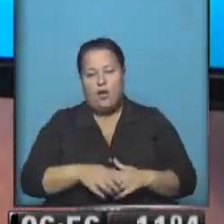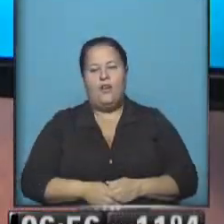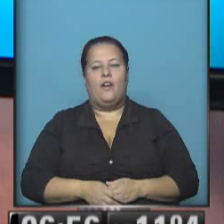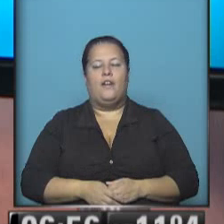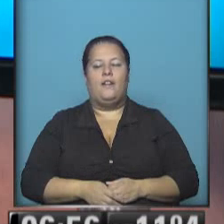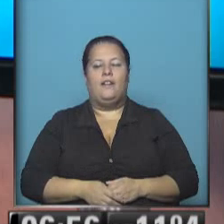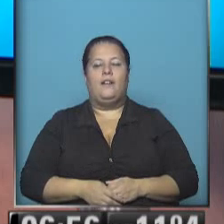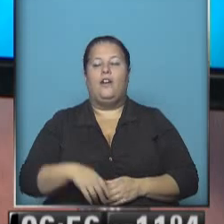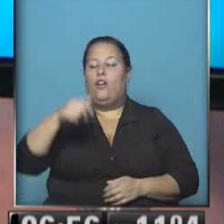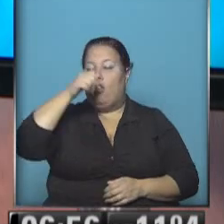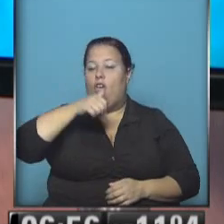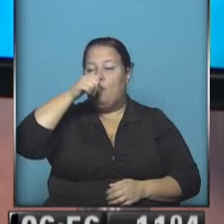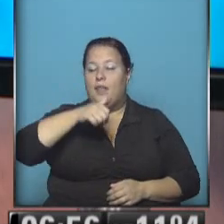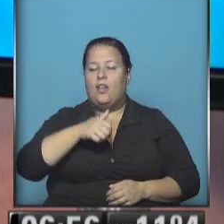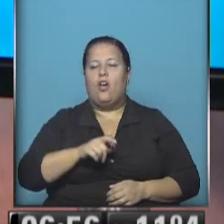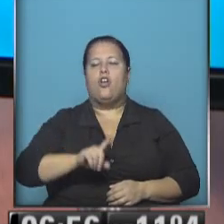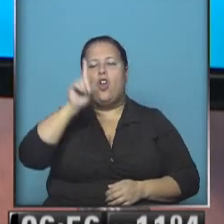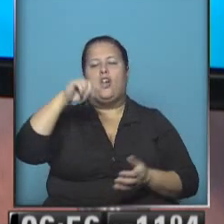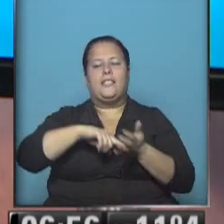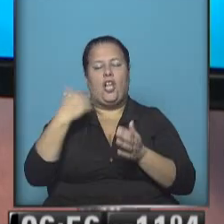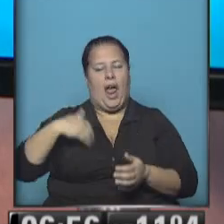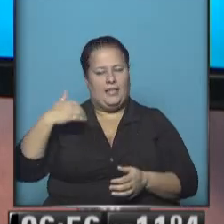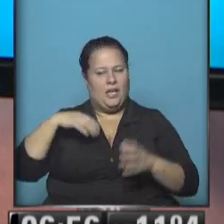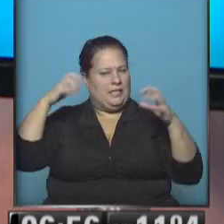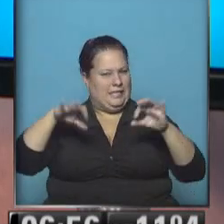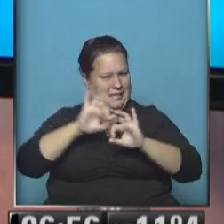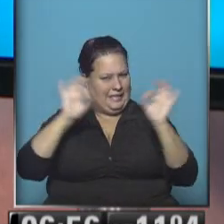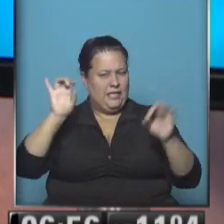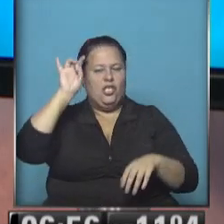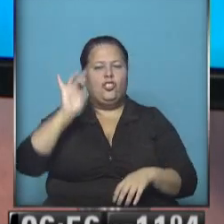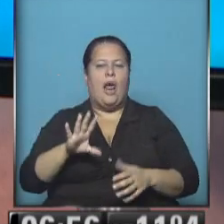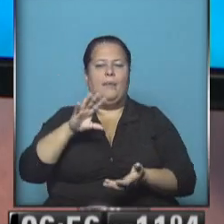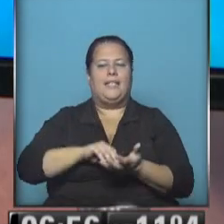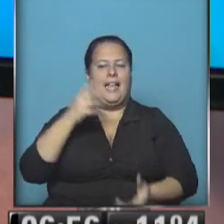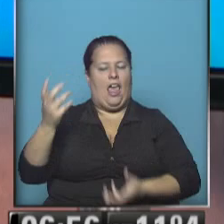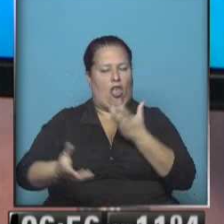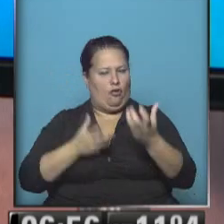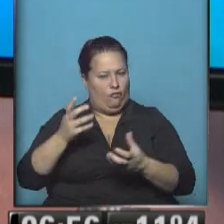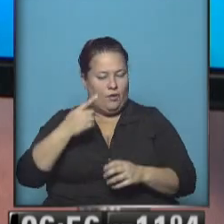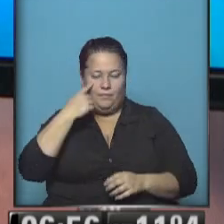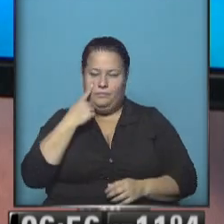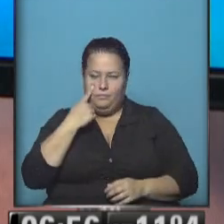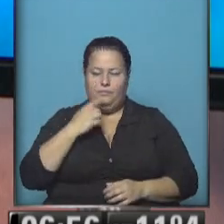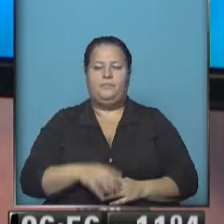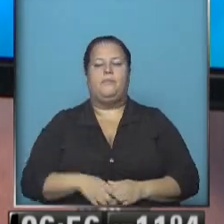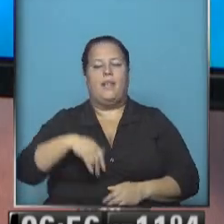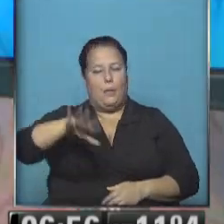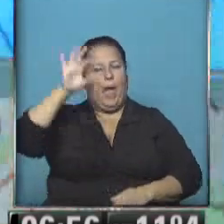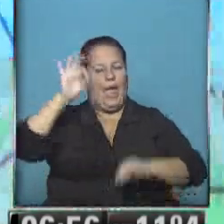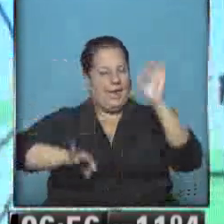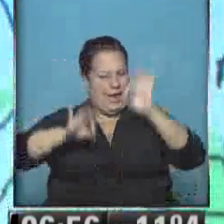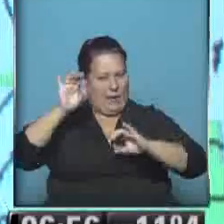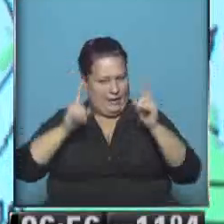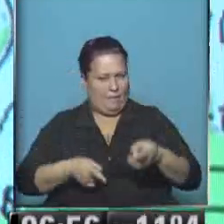Domingo, entra el domingo. Norte, centro del país, no hay lluvia, solamente Tierra del Fuego. Atentos, va a nevar también.